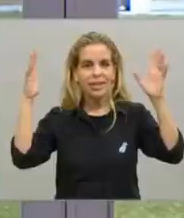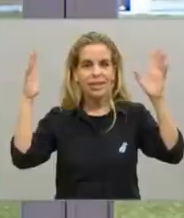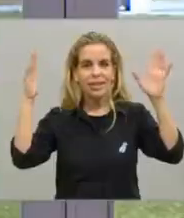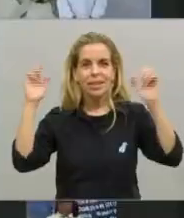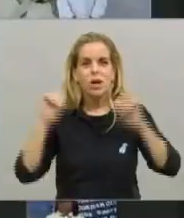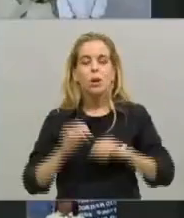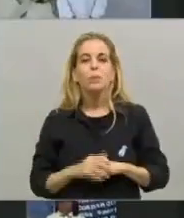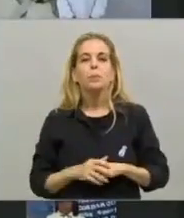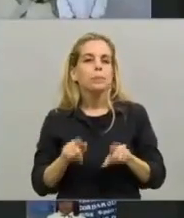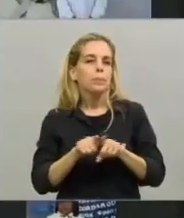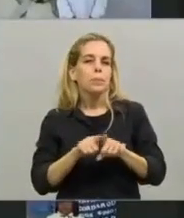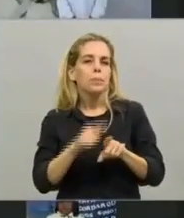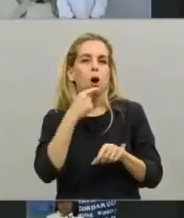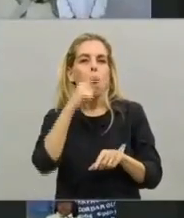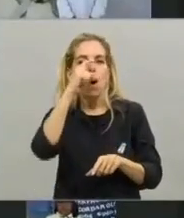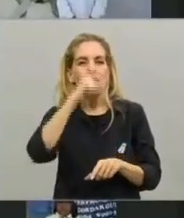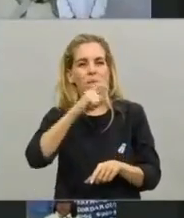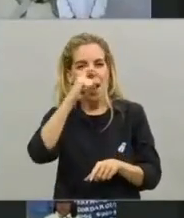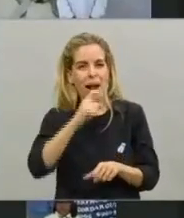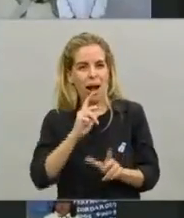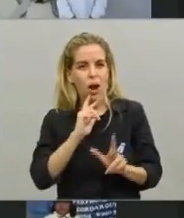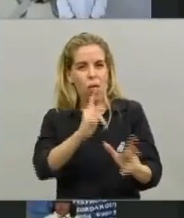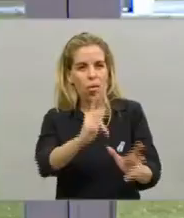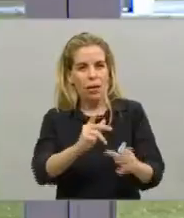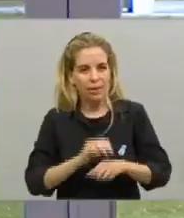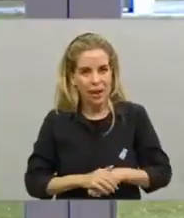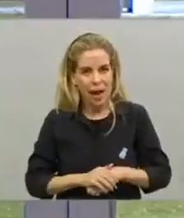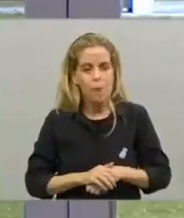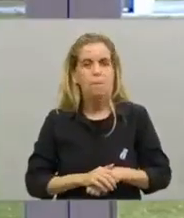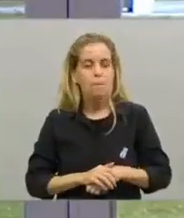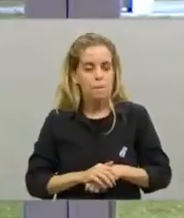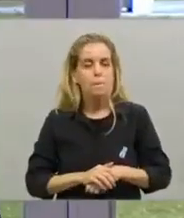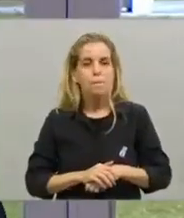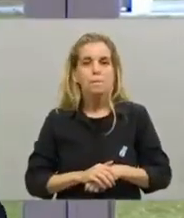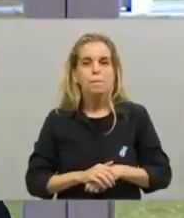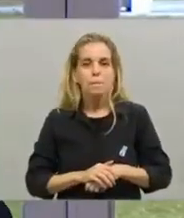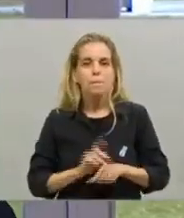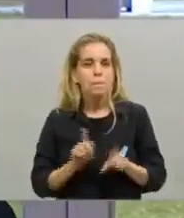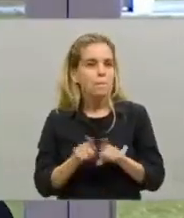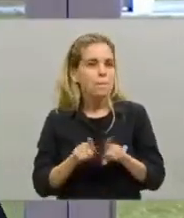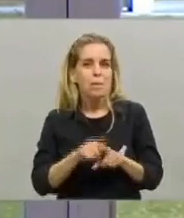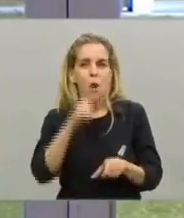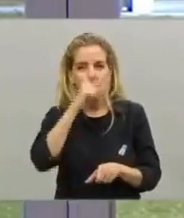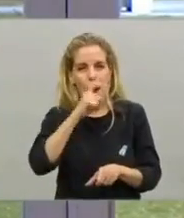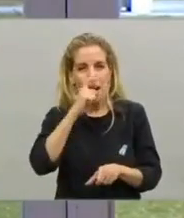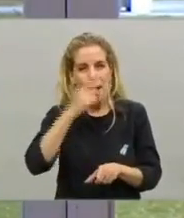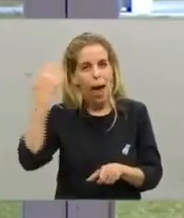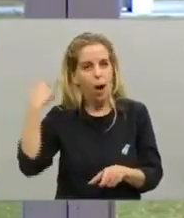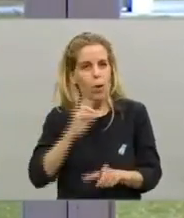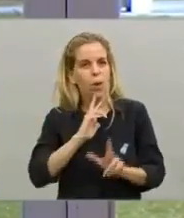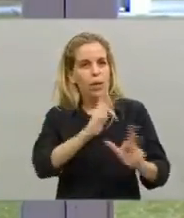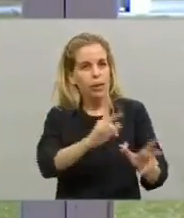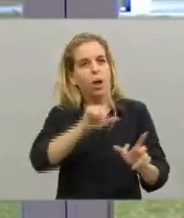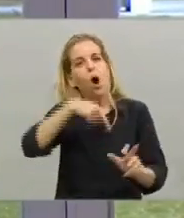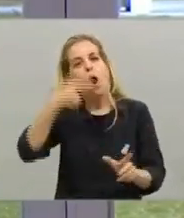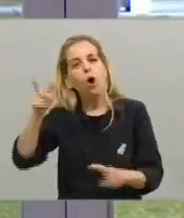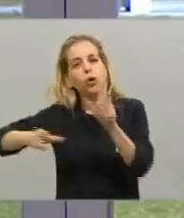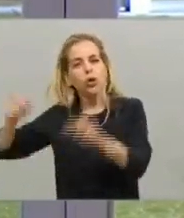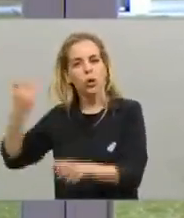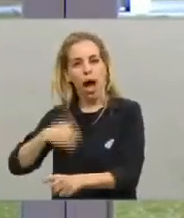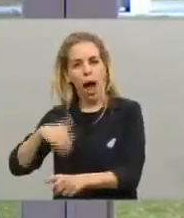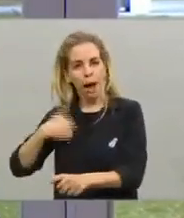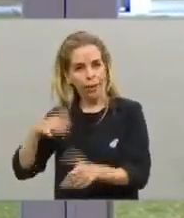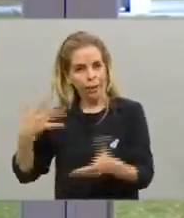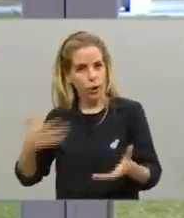Y como decía Belgrano, como decía Belgrano y muchos tantos otros argentinos que